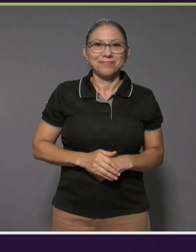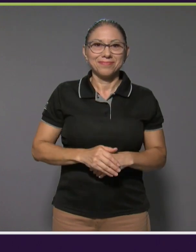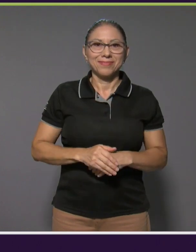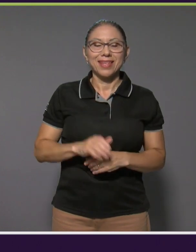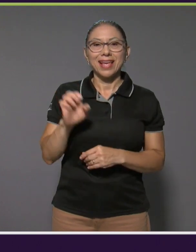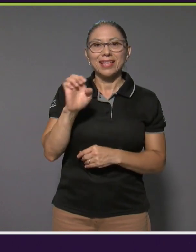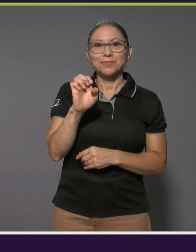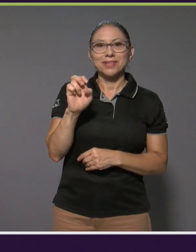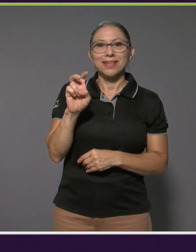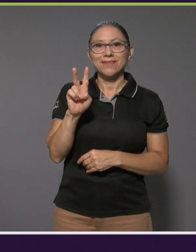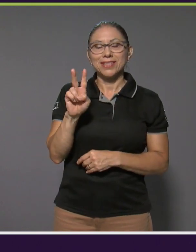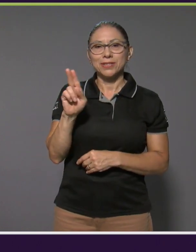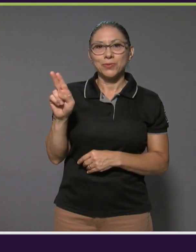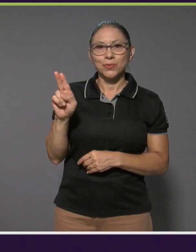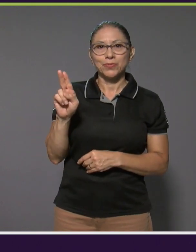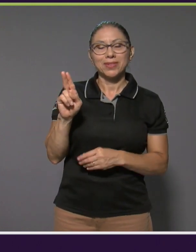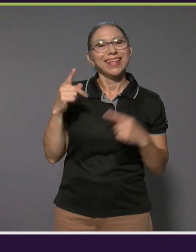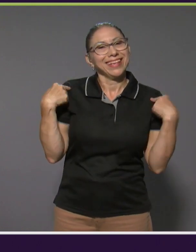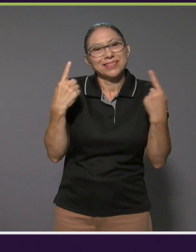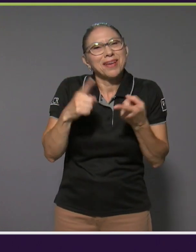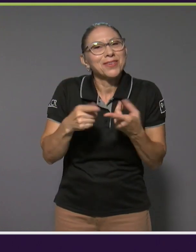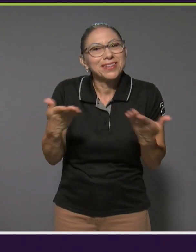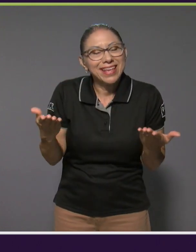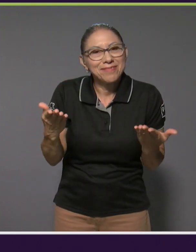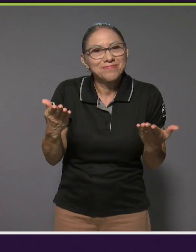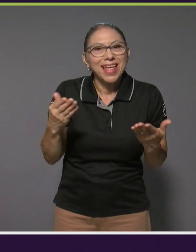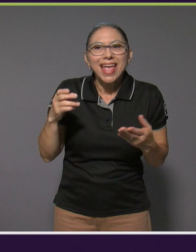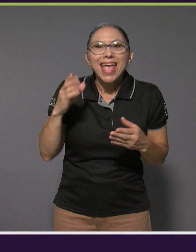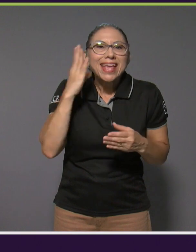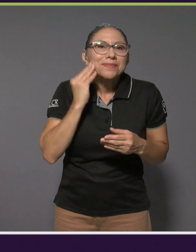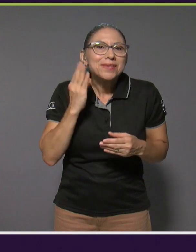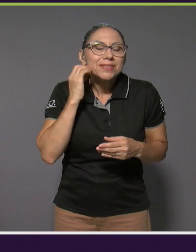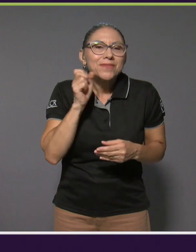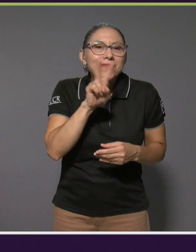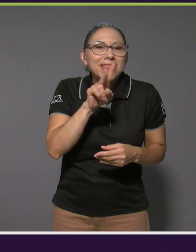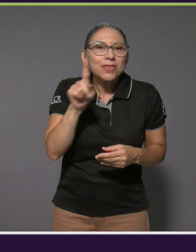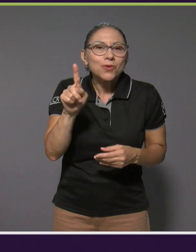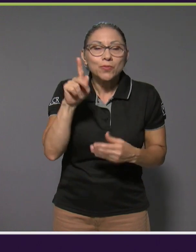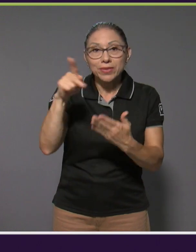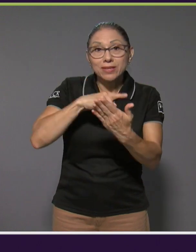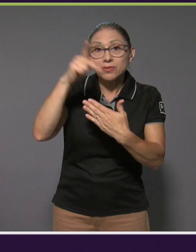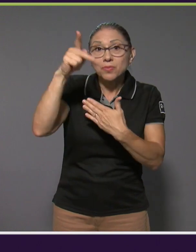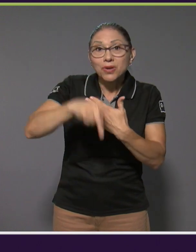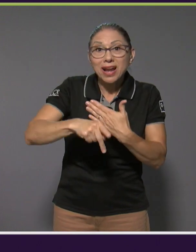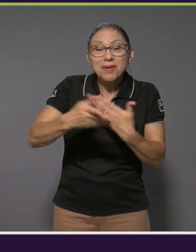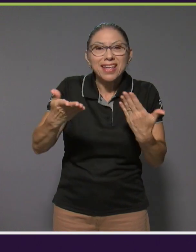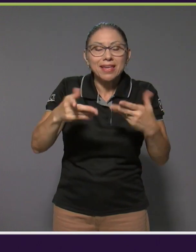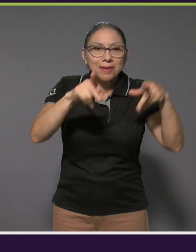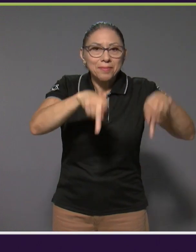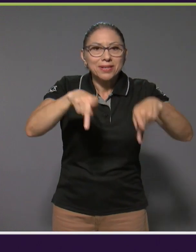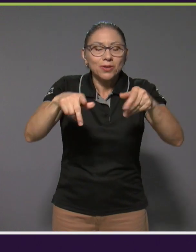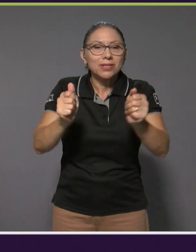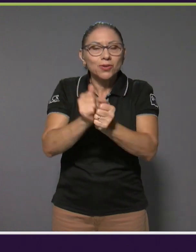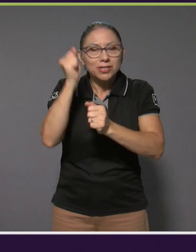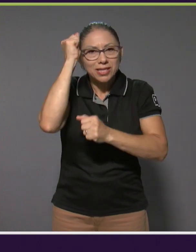Expedición 21 o en español Expedición 21 es un programa de inmersión para personas con síndrome de Down que se